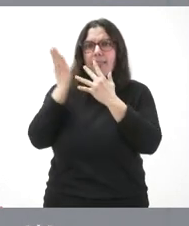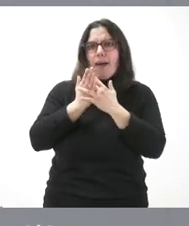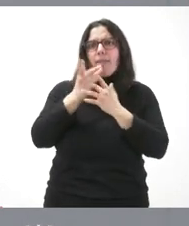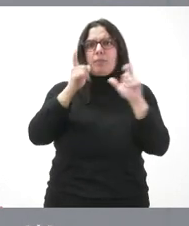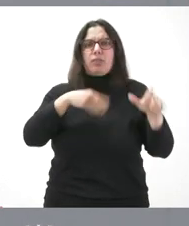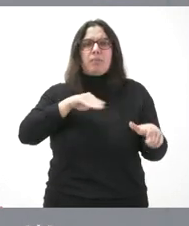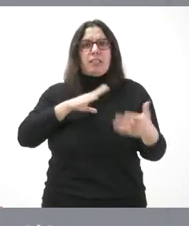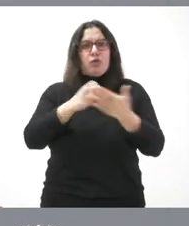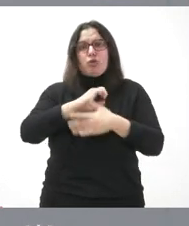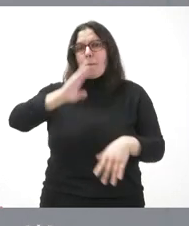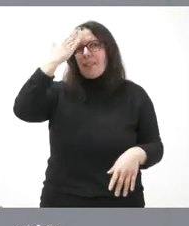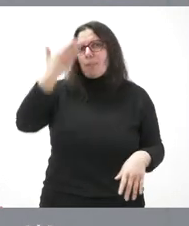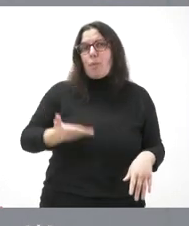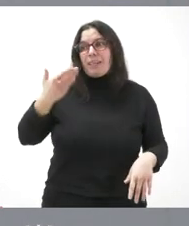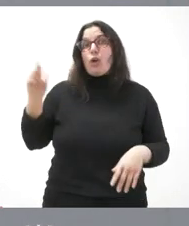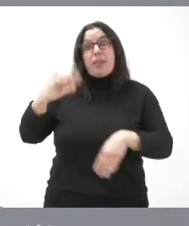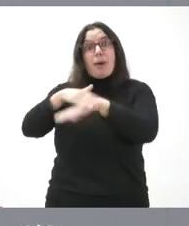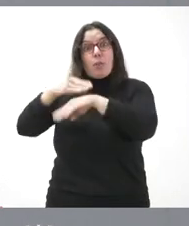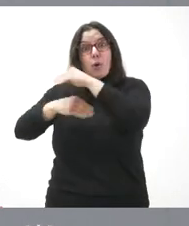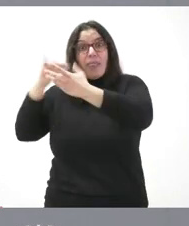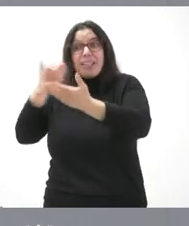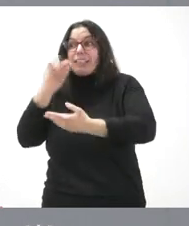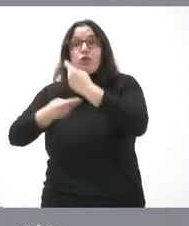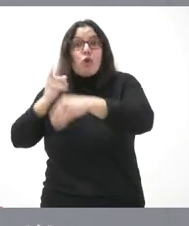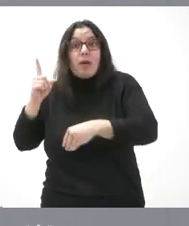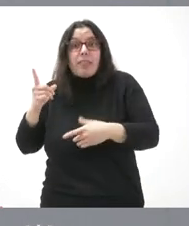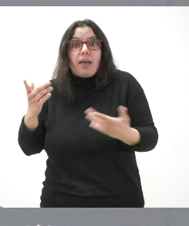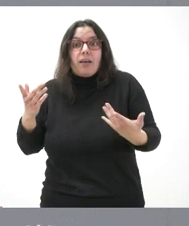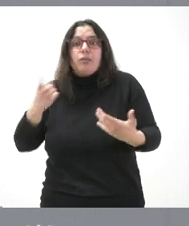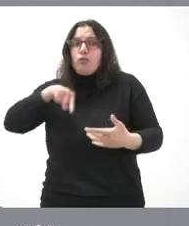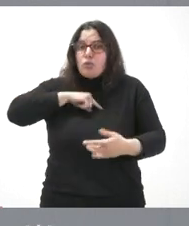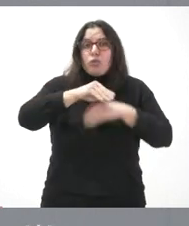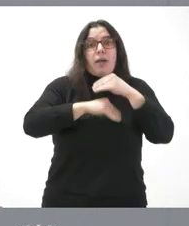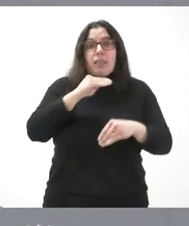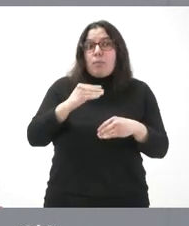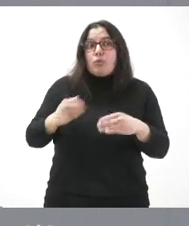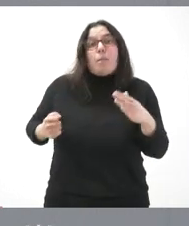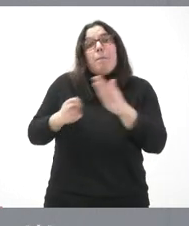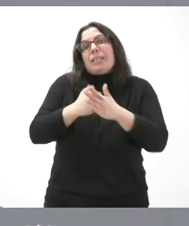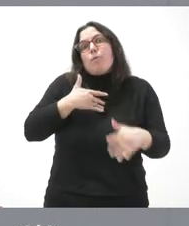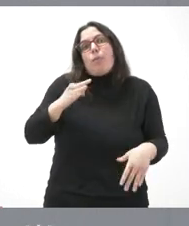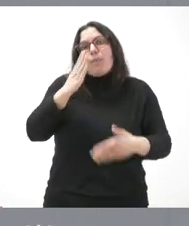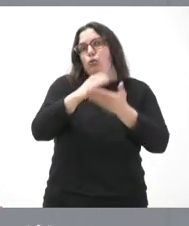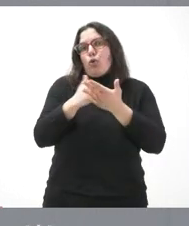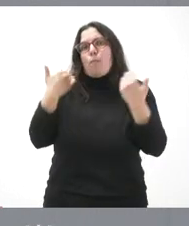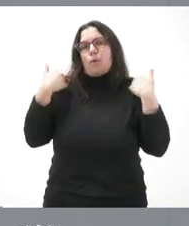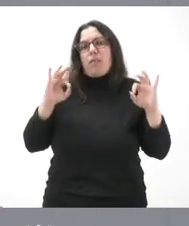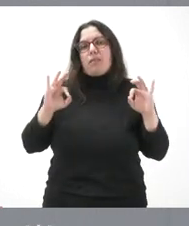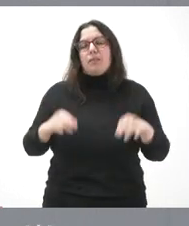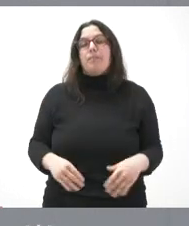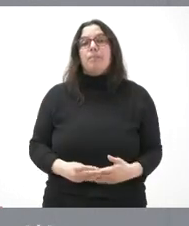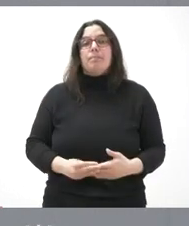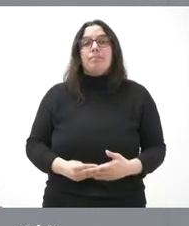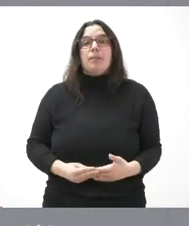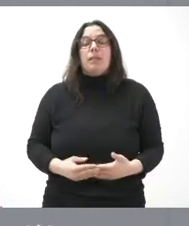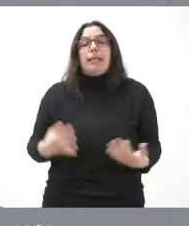los españoles. Es un principio básico. Lo tenía que hacer el Gobierno. Pero si el Gobierno no lo hace, lo vamos a hacer hasta donde podamos llegar las comunidades autónomas. Y tendrán que